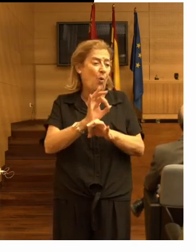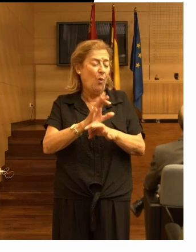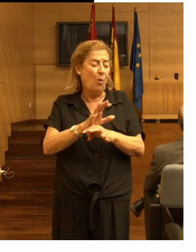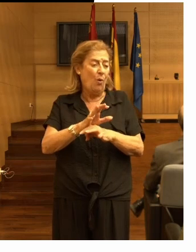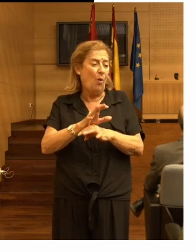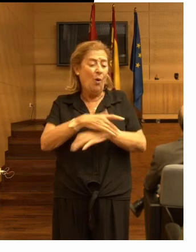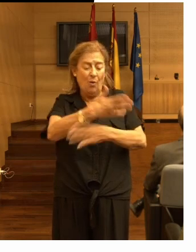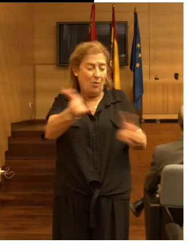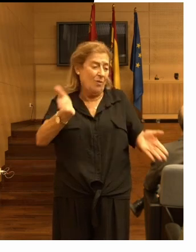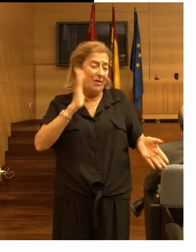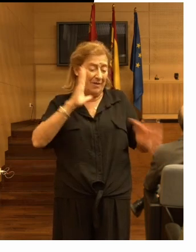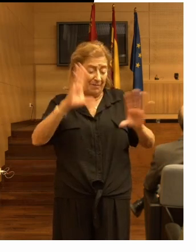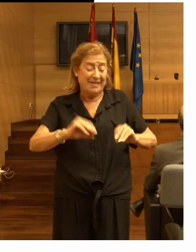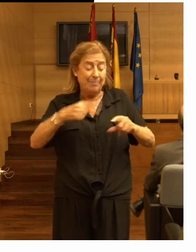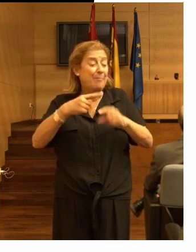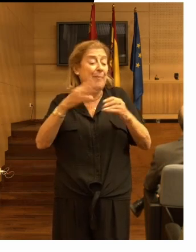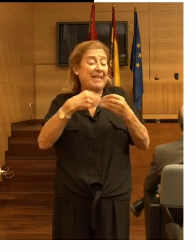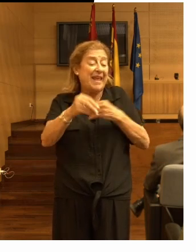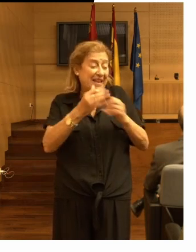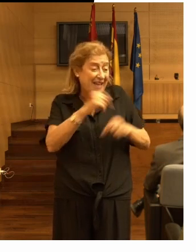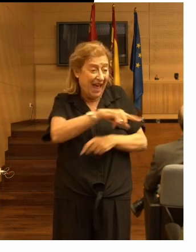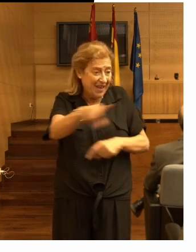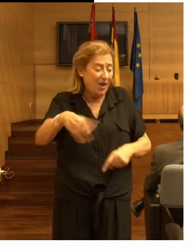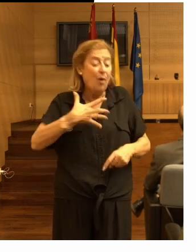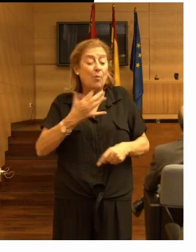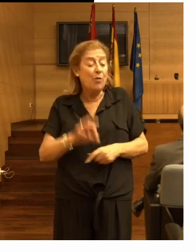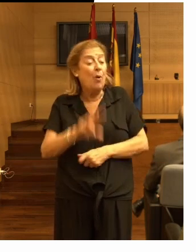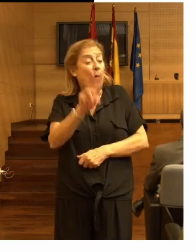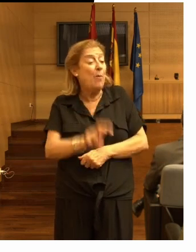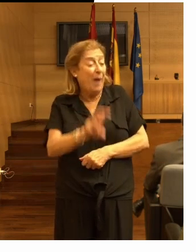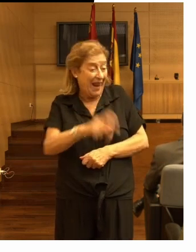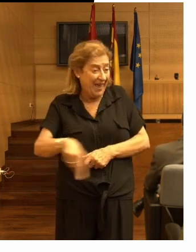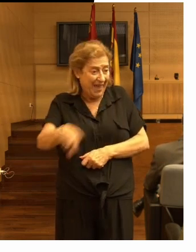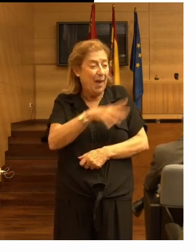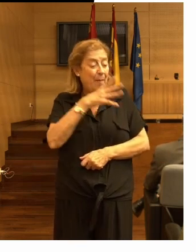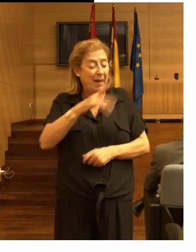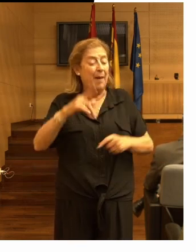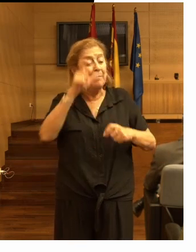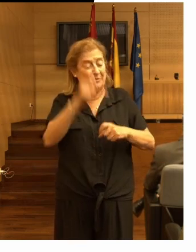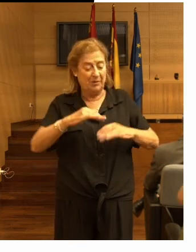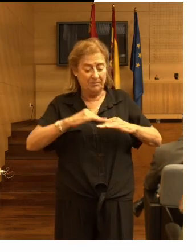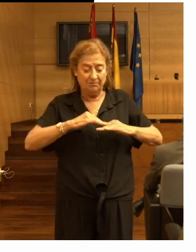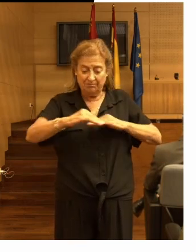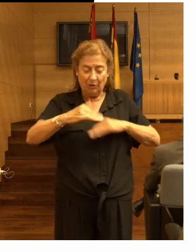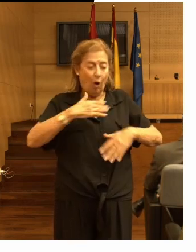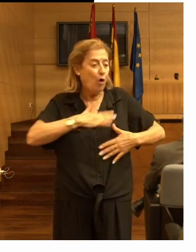lo que tenemos el material que tenemos pueda servir para estabilizar a la persona